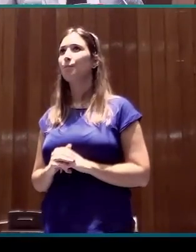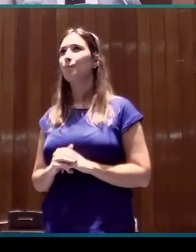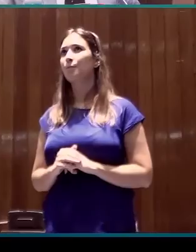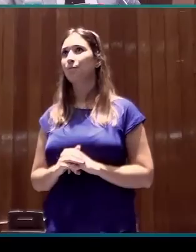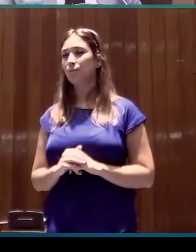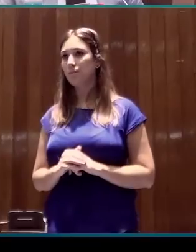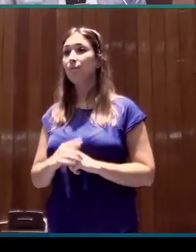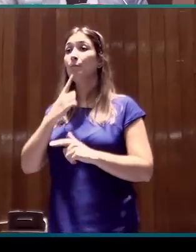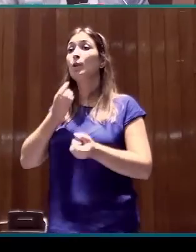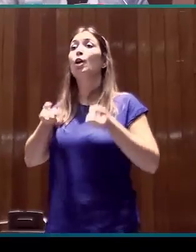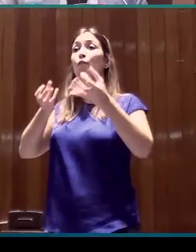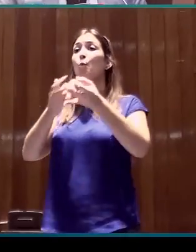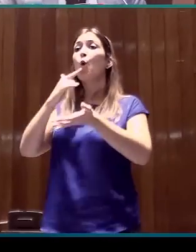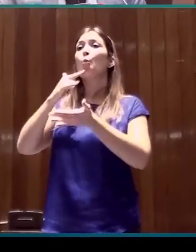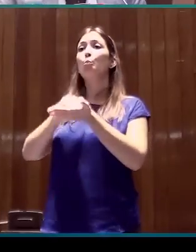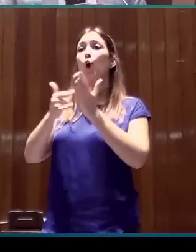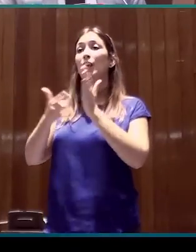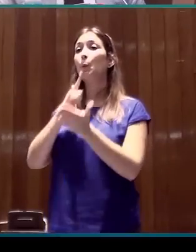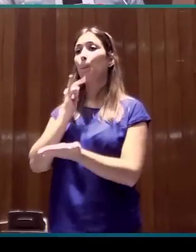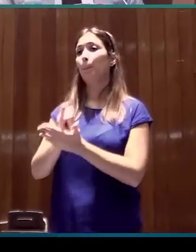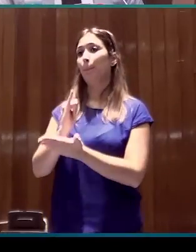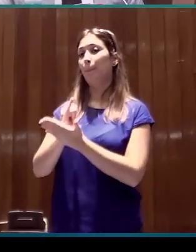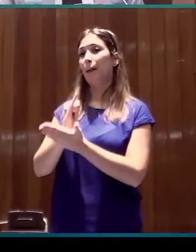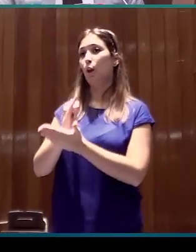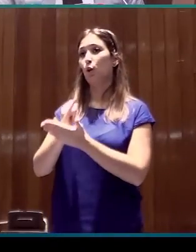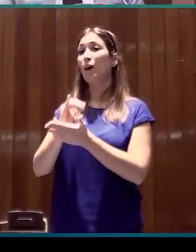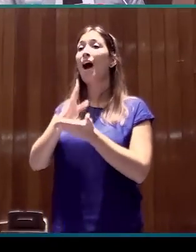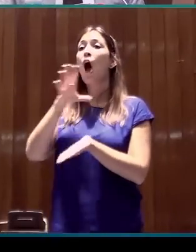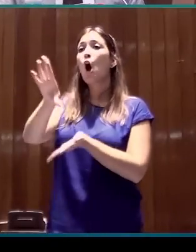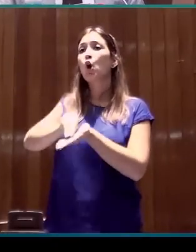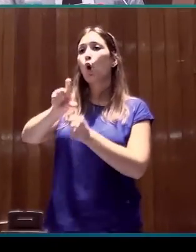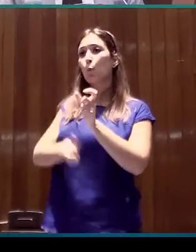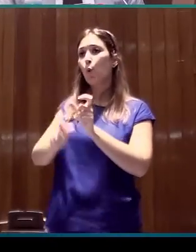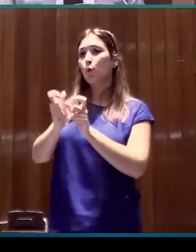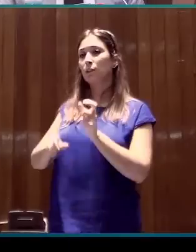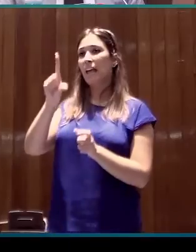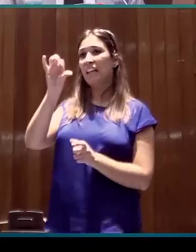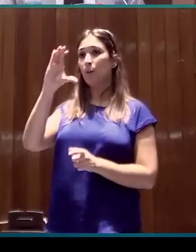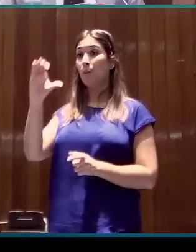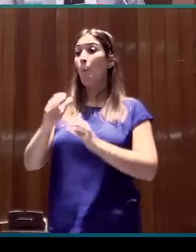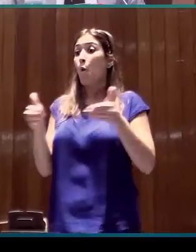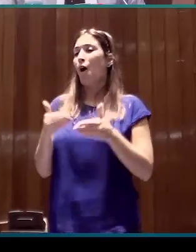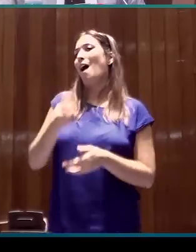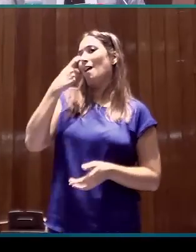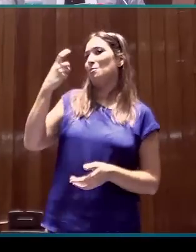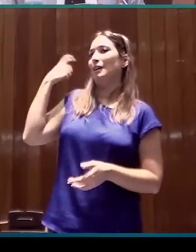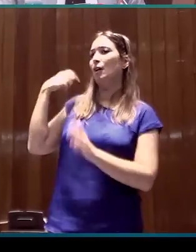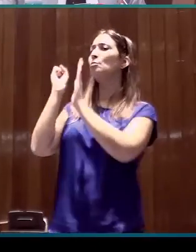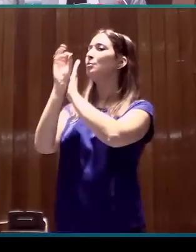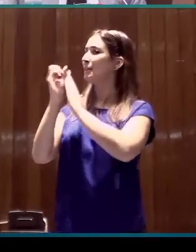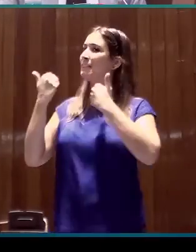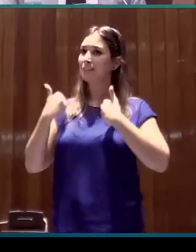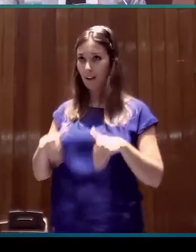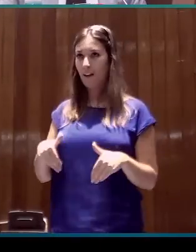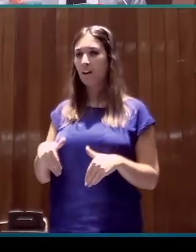información sobre el proyecto piloto de Corpus de Lengua Signos Catalana que iniciamos el año pasado y del